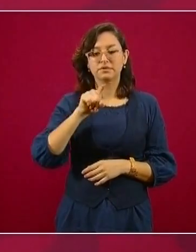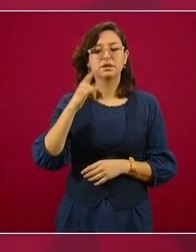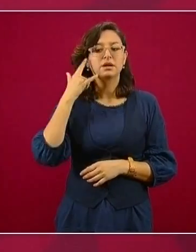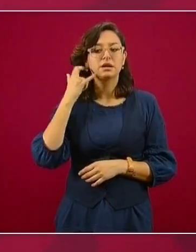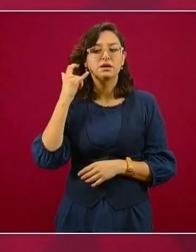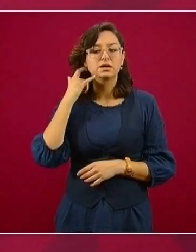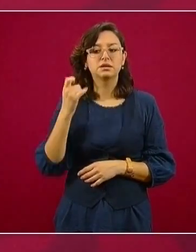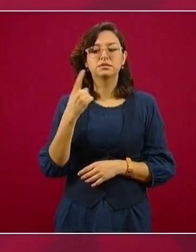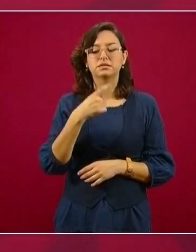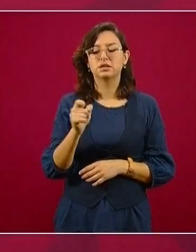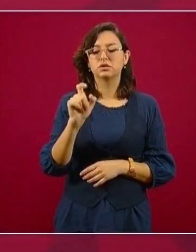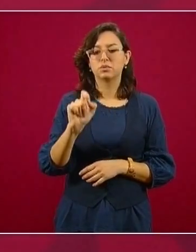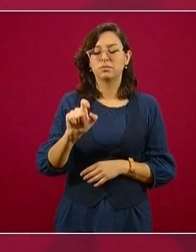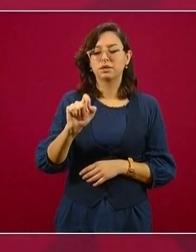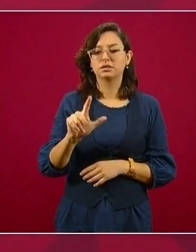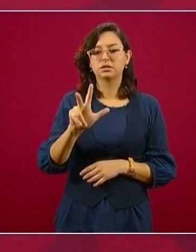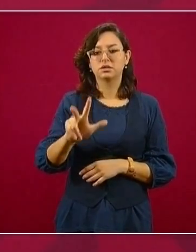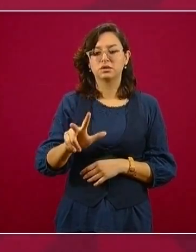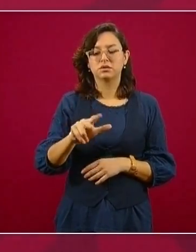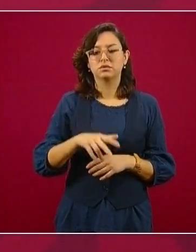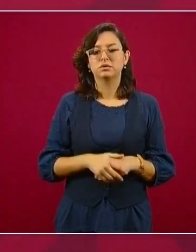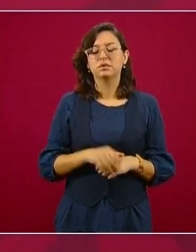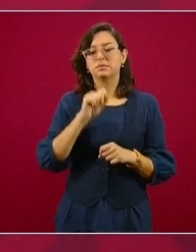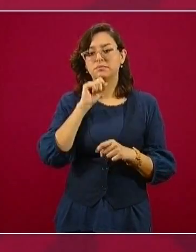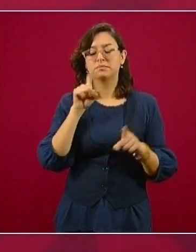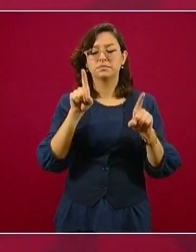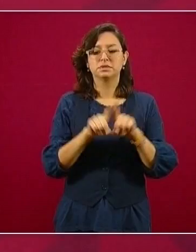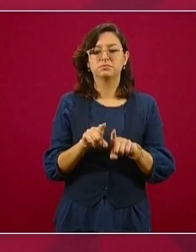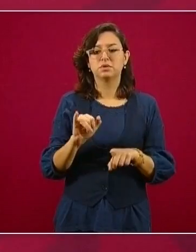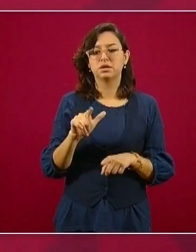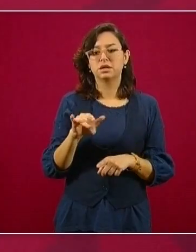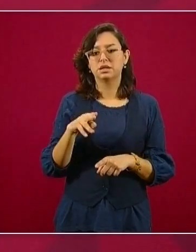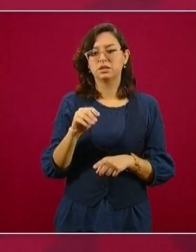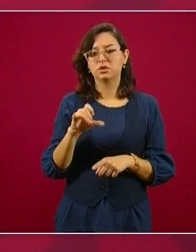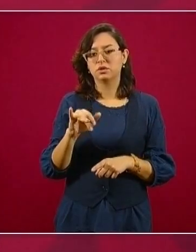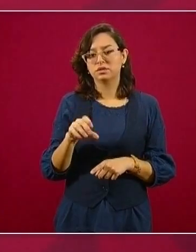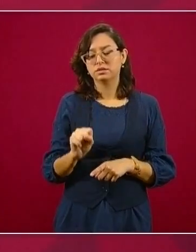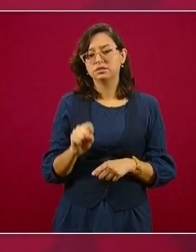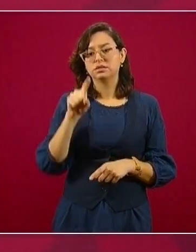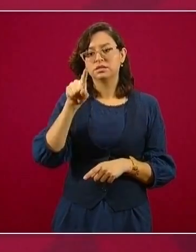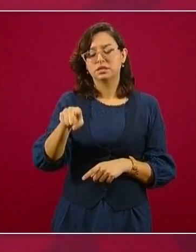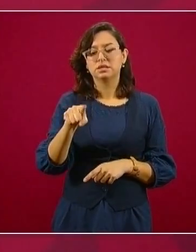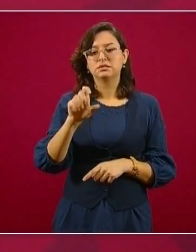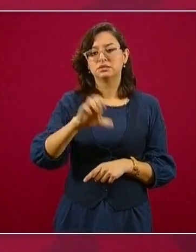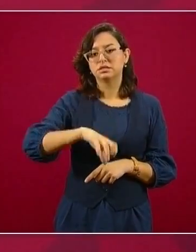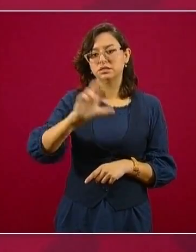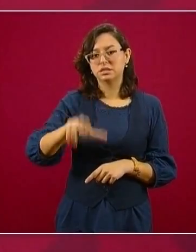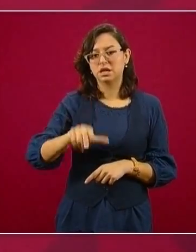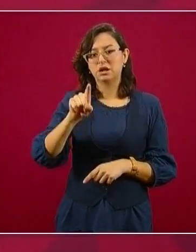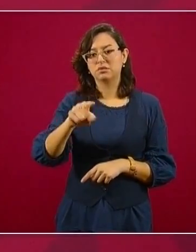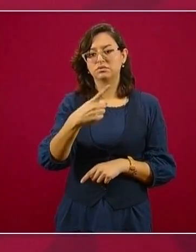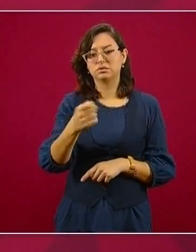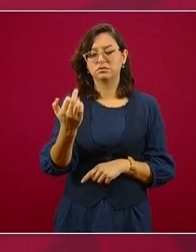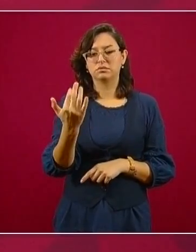con 128 y Illinois, marcadamente Chicago con 125.